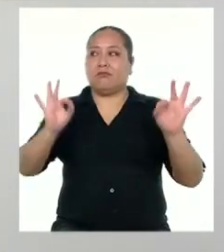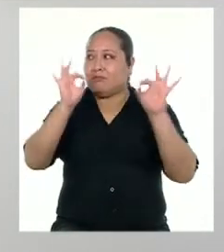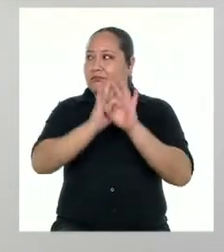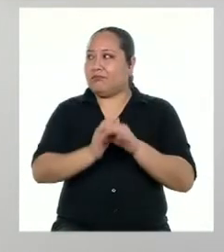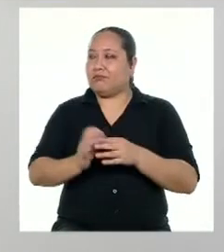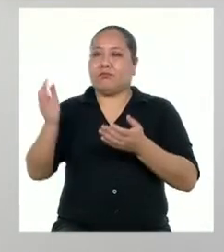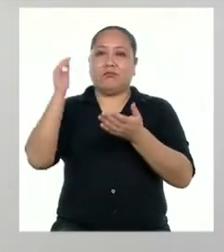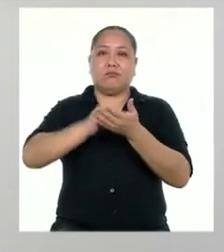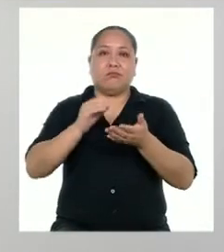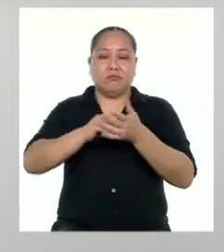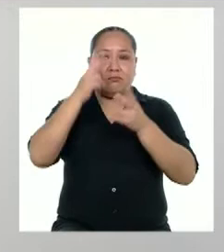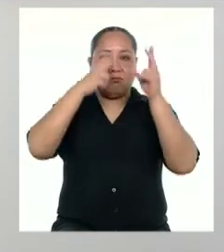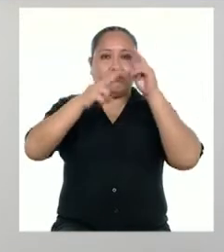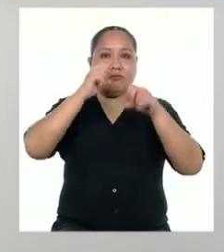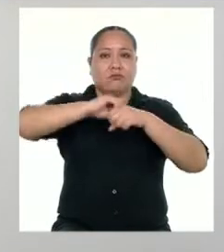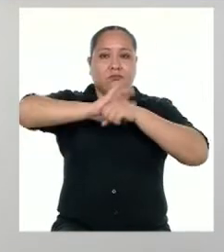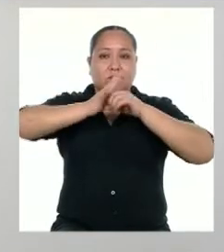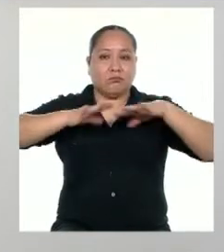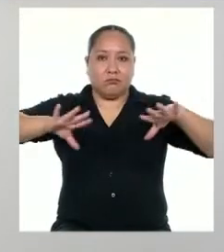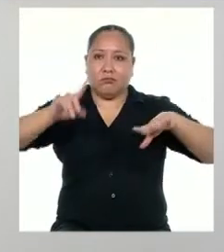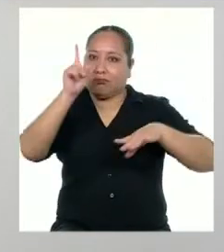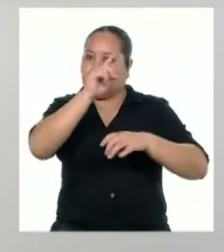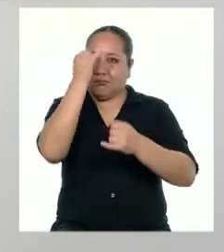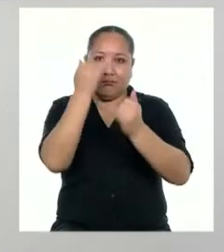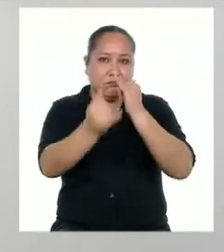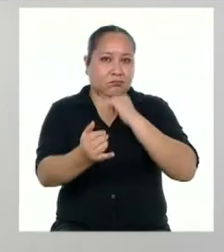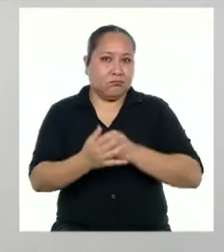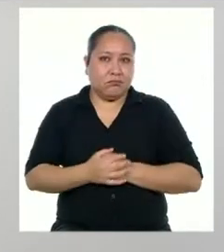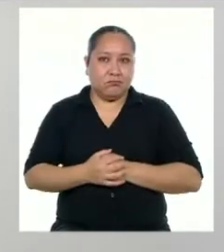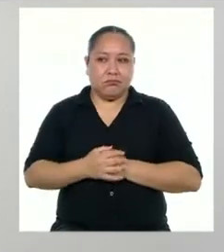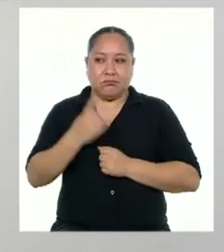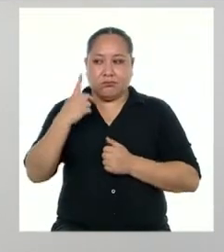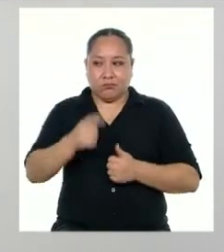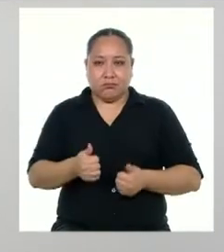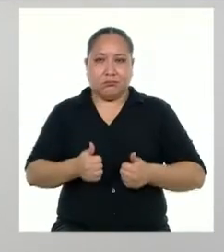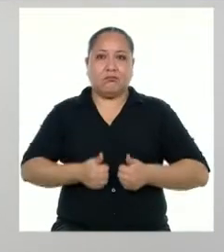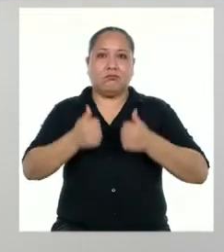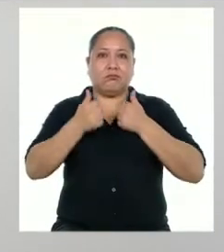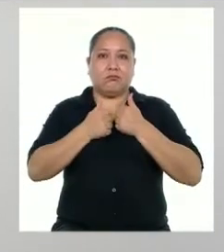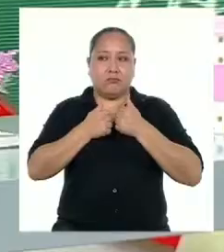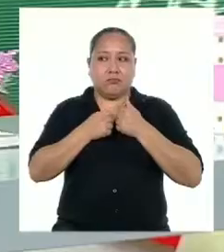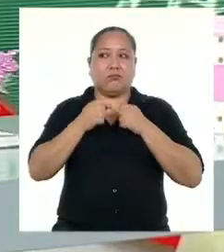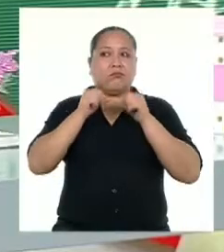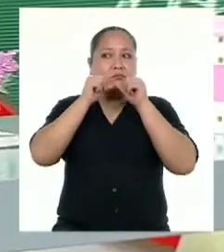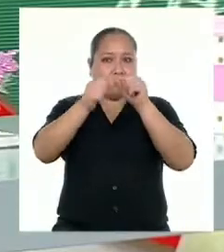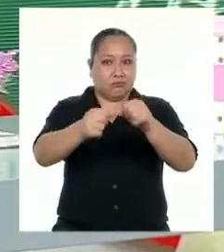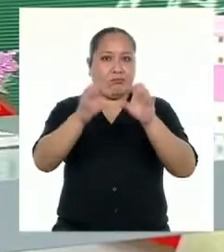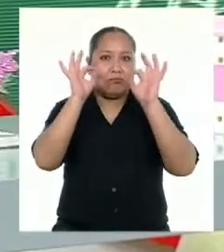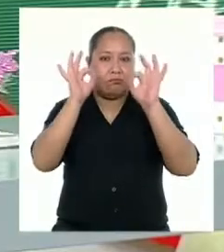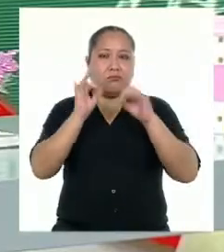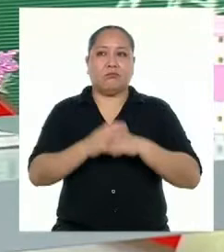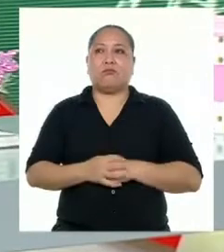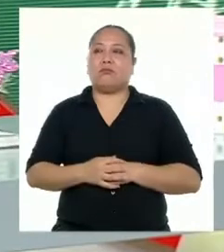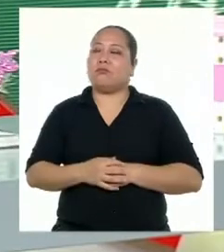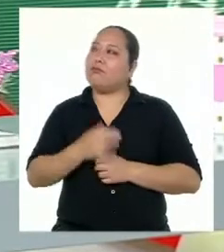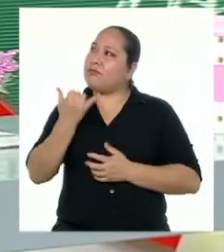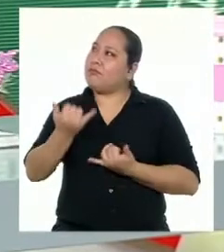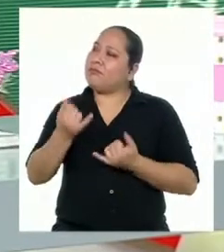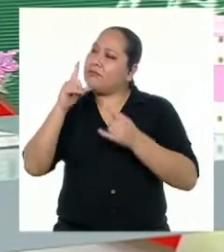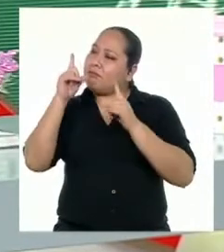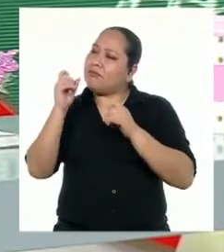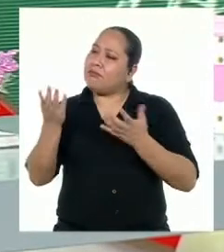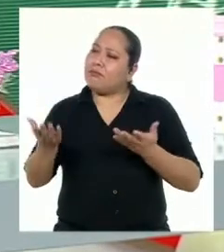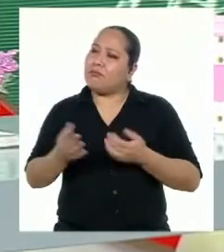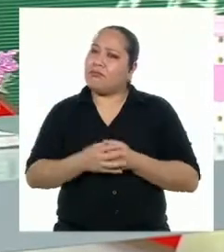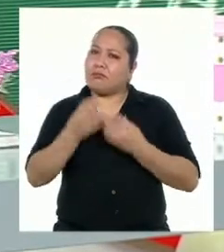reiterar que la pandemia aún no acaba. Estamos viviendo en reto aún. Ahora la pregunta es,